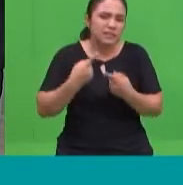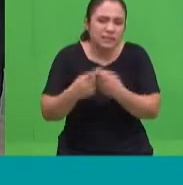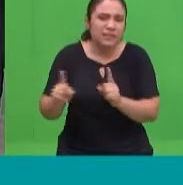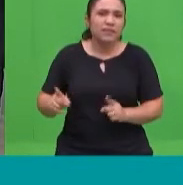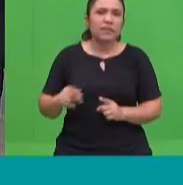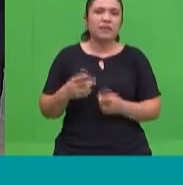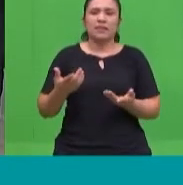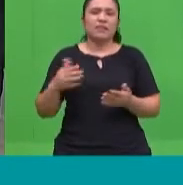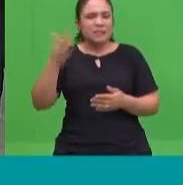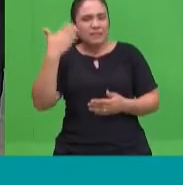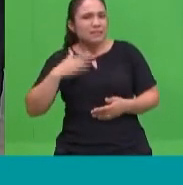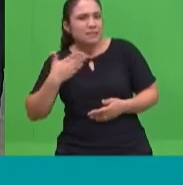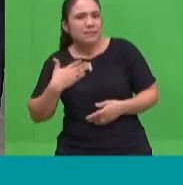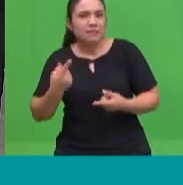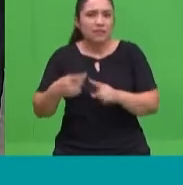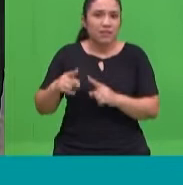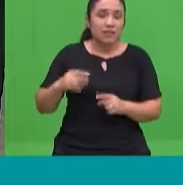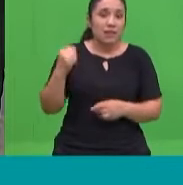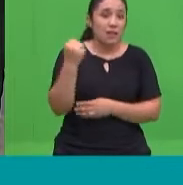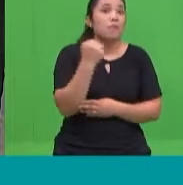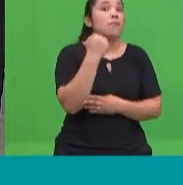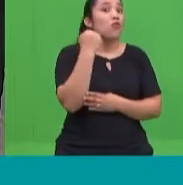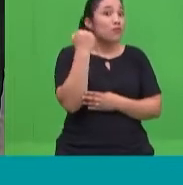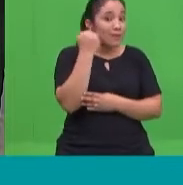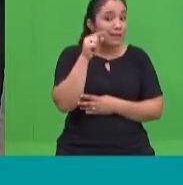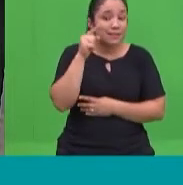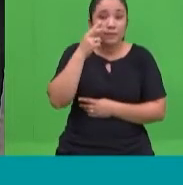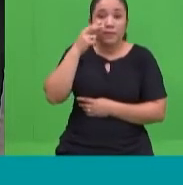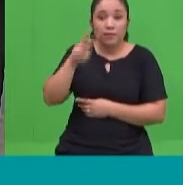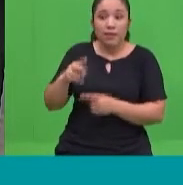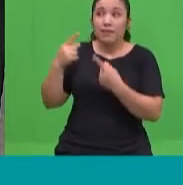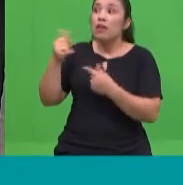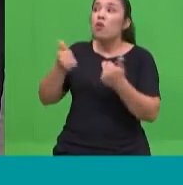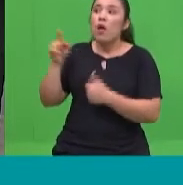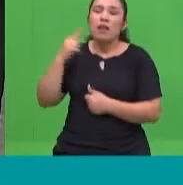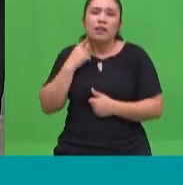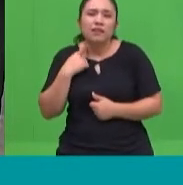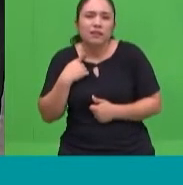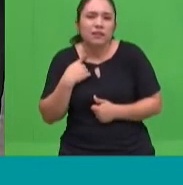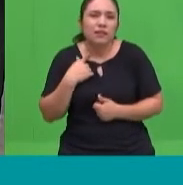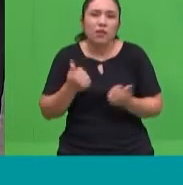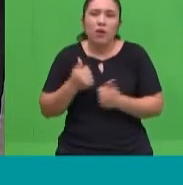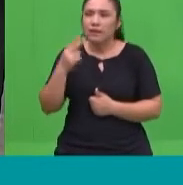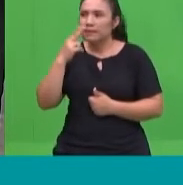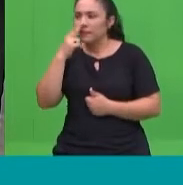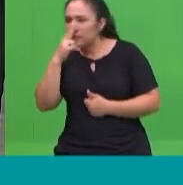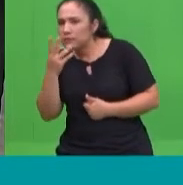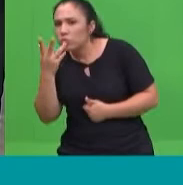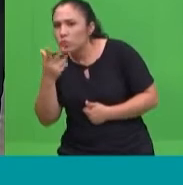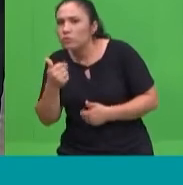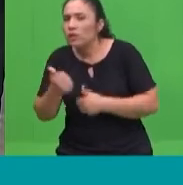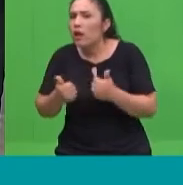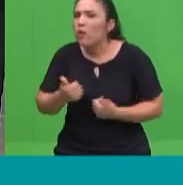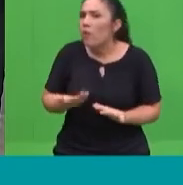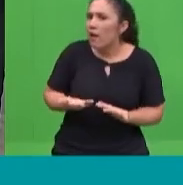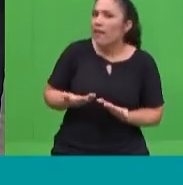otras prioridades y tomar en cuenta justamente eso, sus intereses. ¿Qué te gusta hacer? ¿Cómo podemos organizar